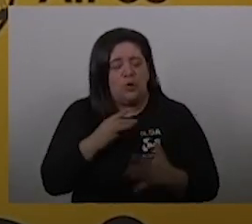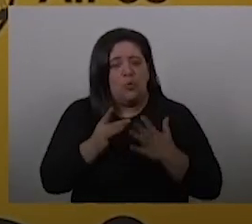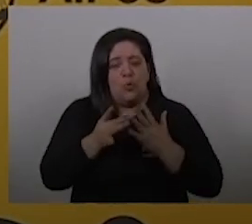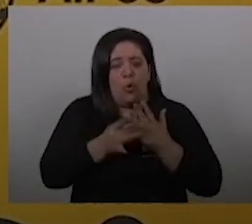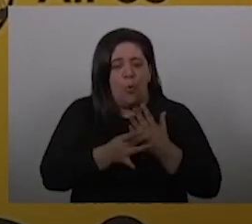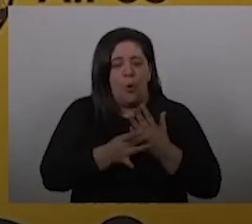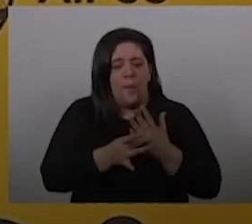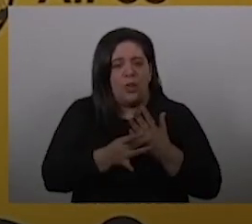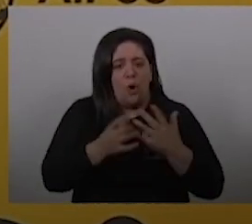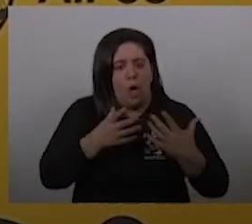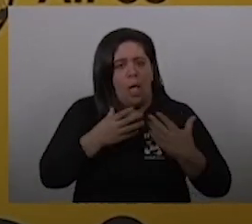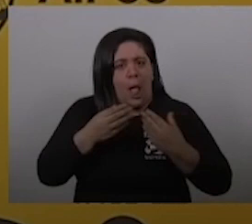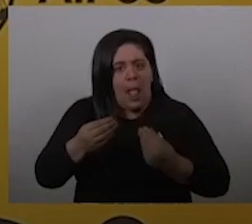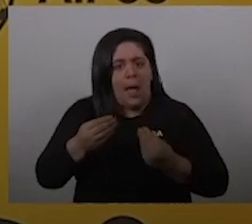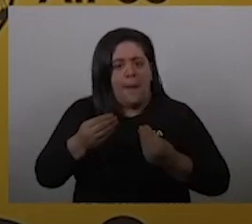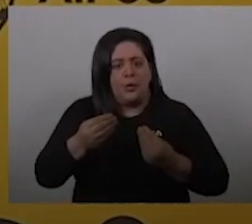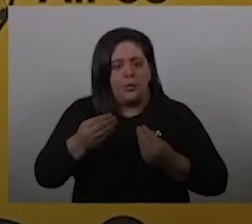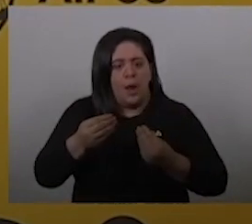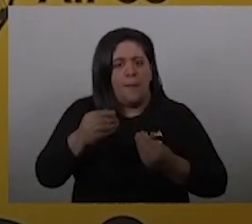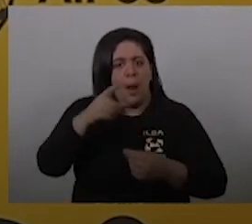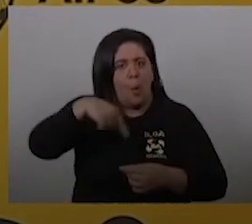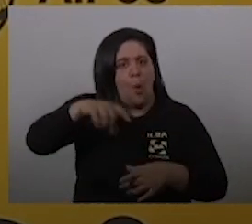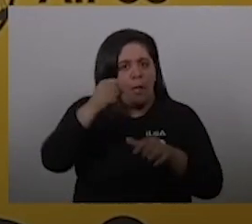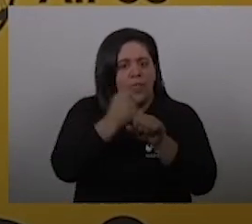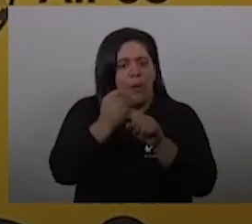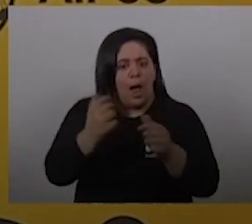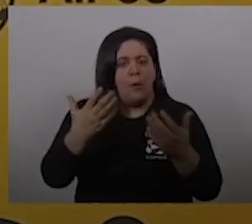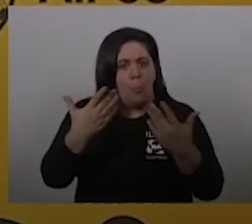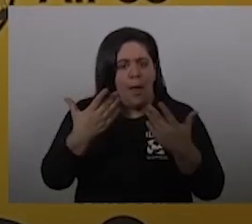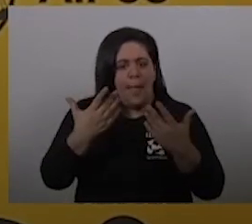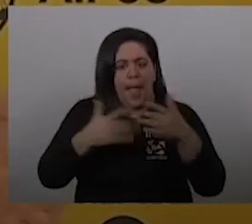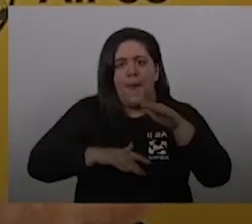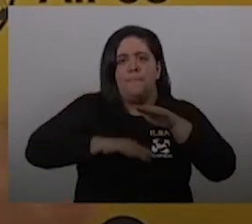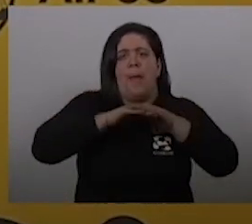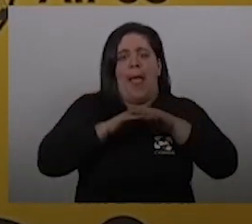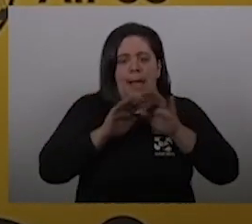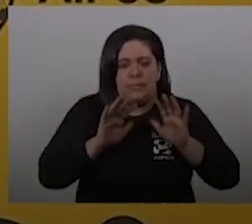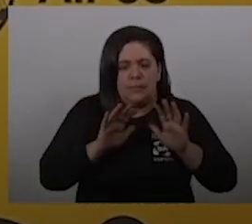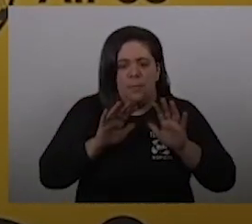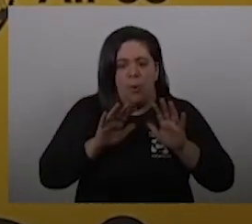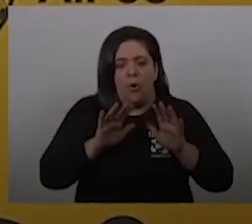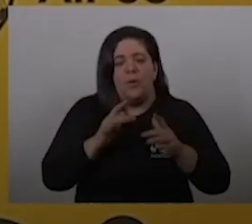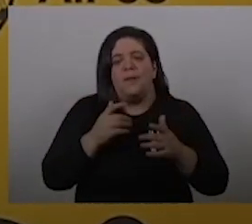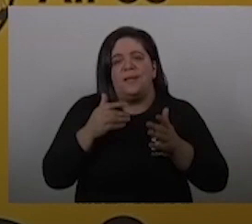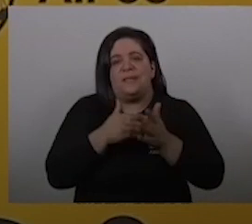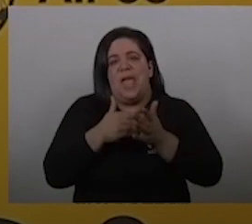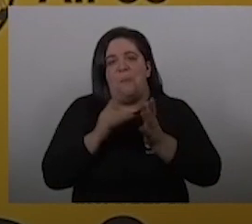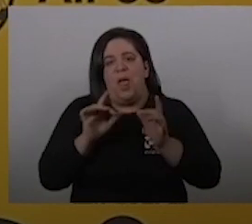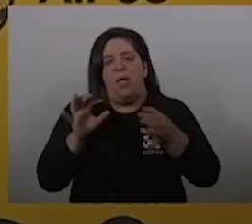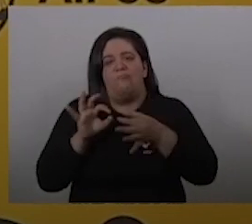todo lo que esté a nuestro alcance para que puedan trabajar lo máximo posible en la medida que la situación sanitaria lo permita.